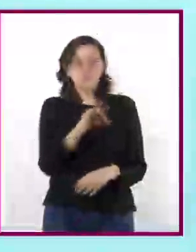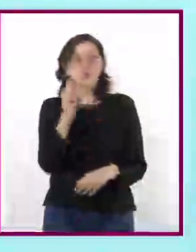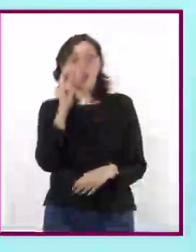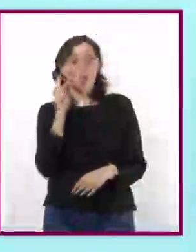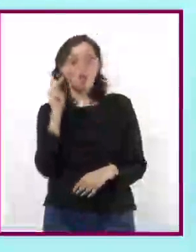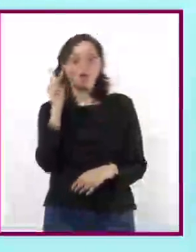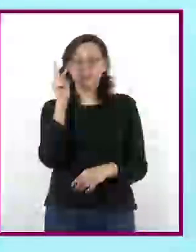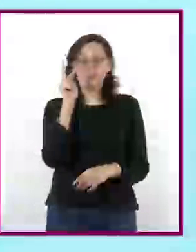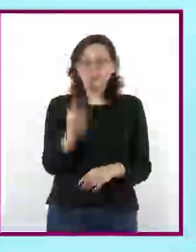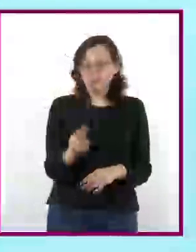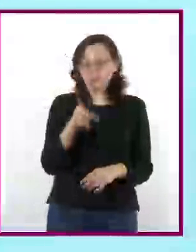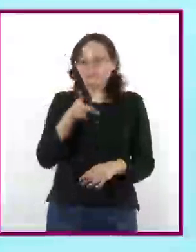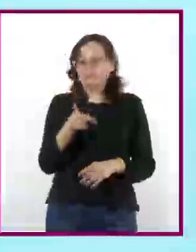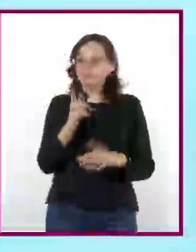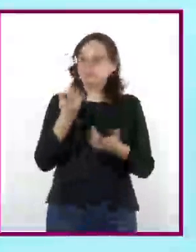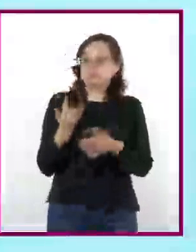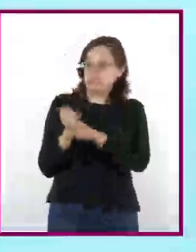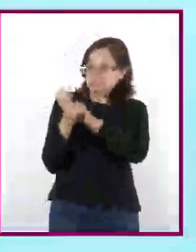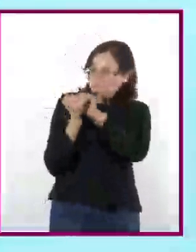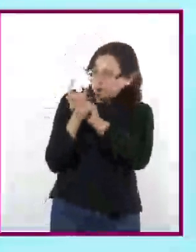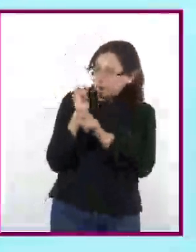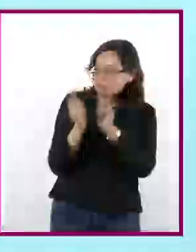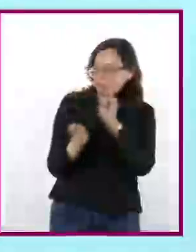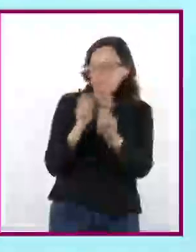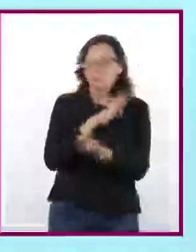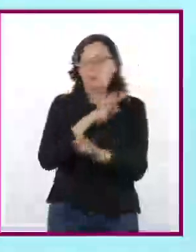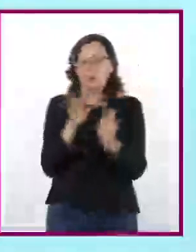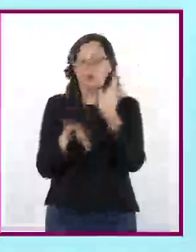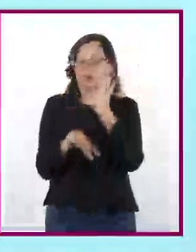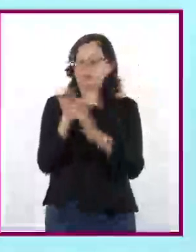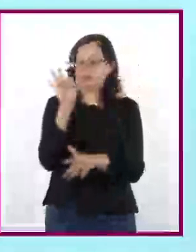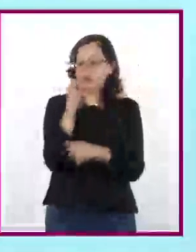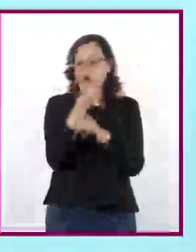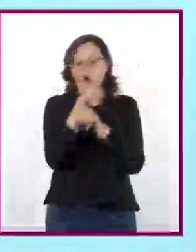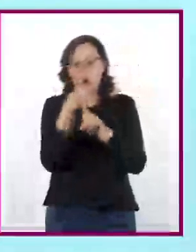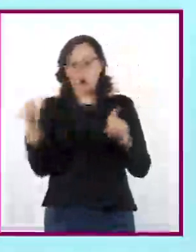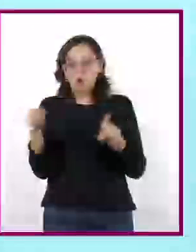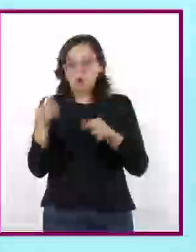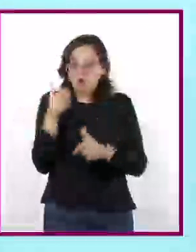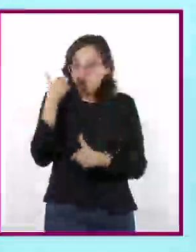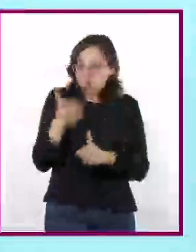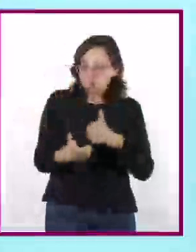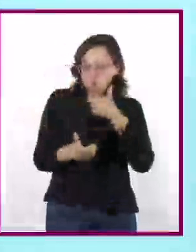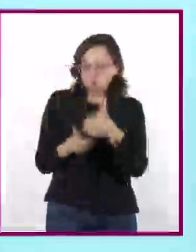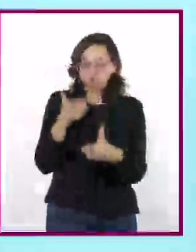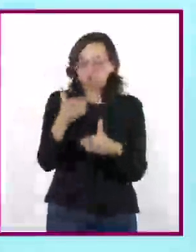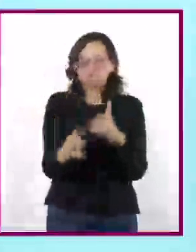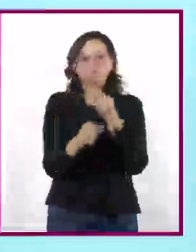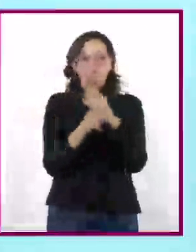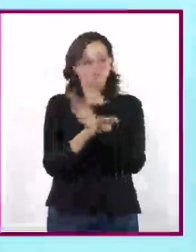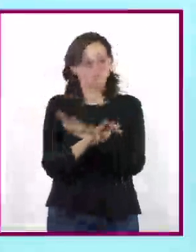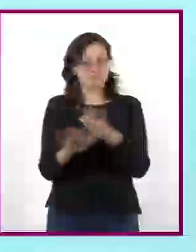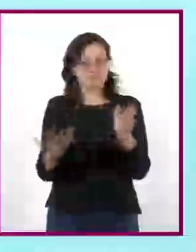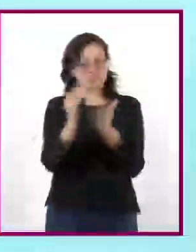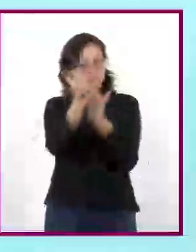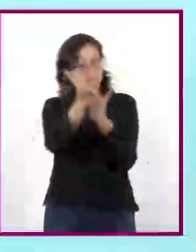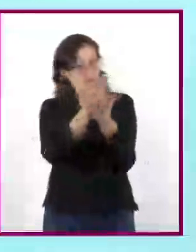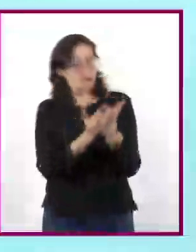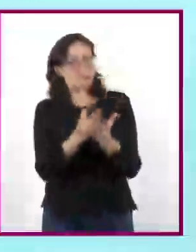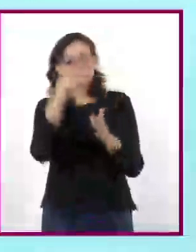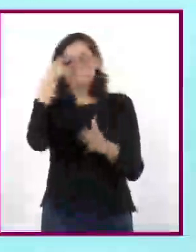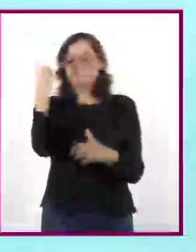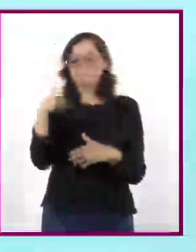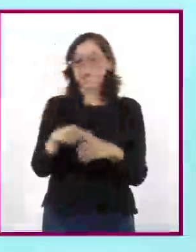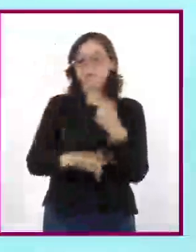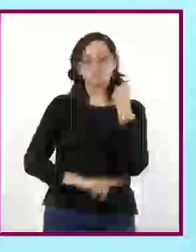estudios de caso nos ayudan en la selección, organización y sistematización de la información para poder